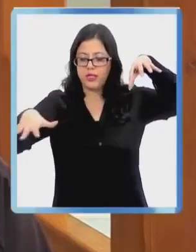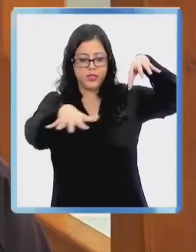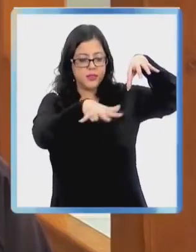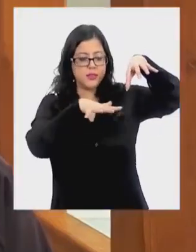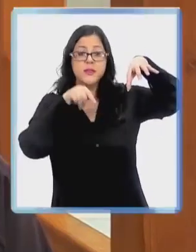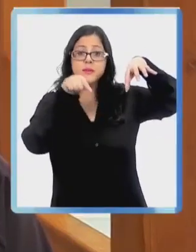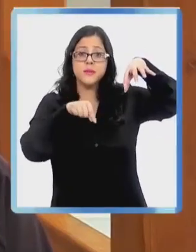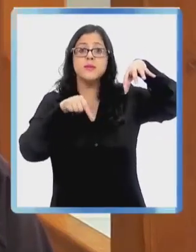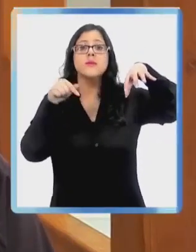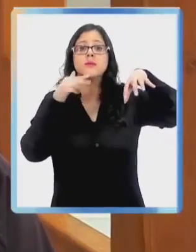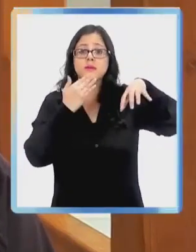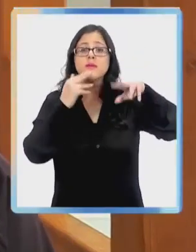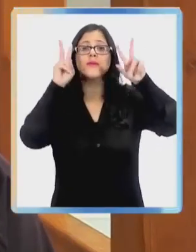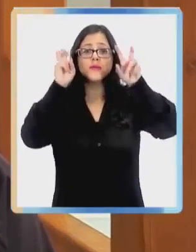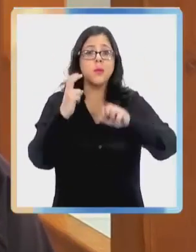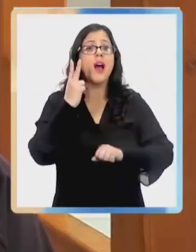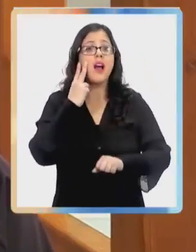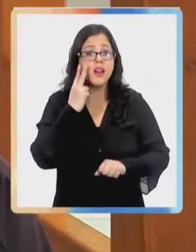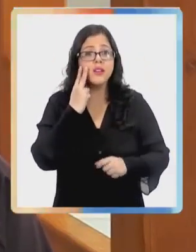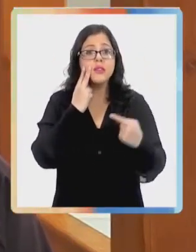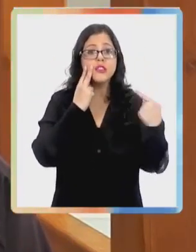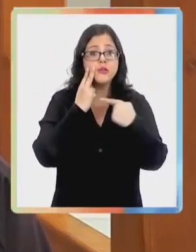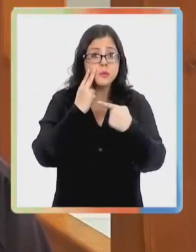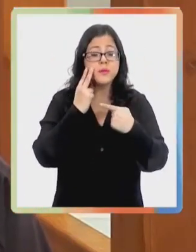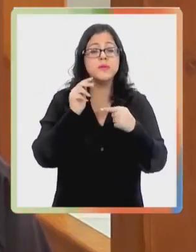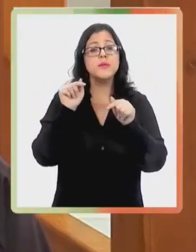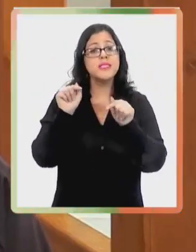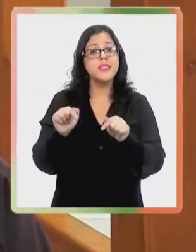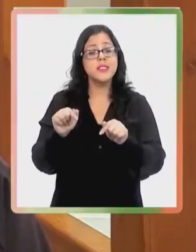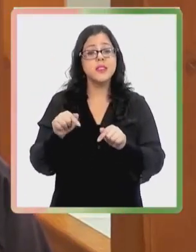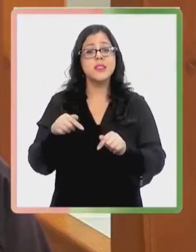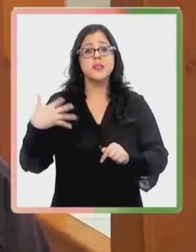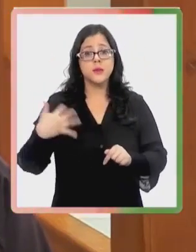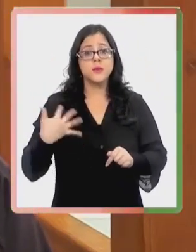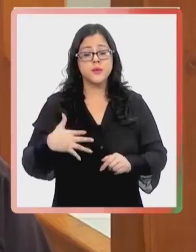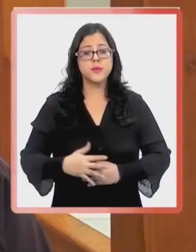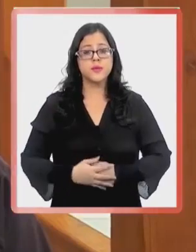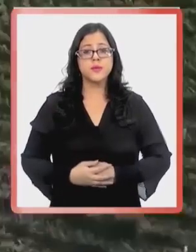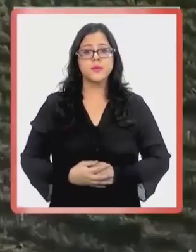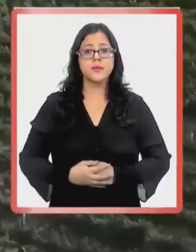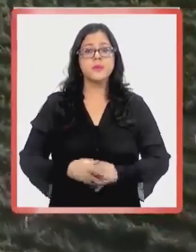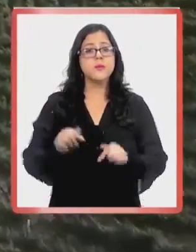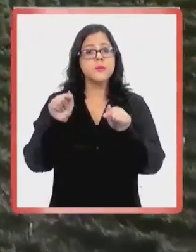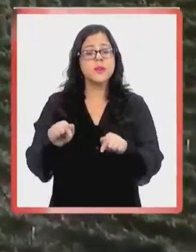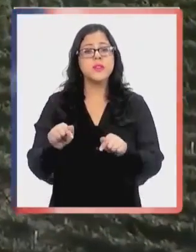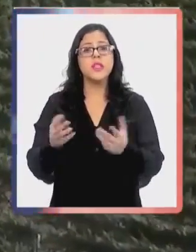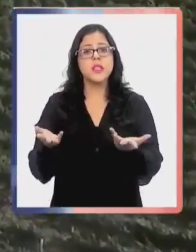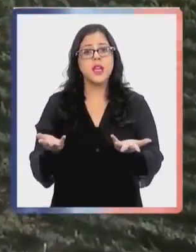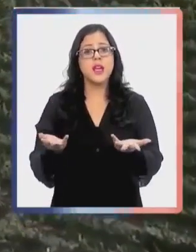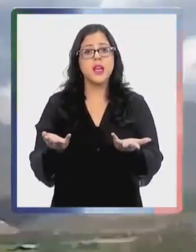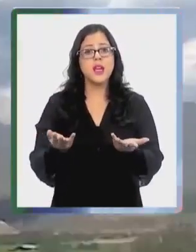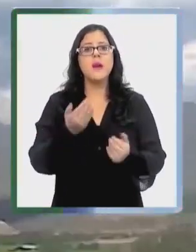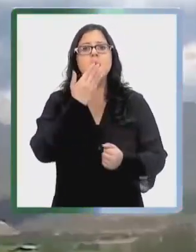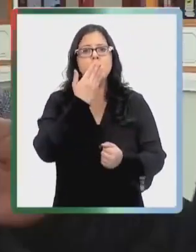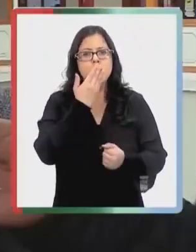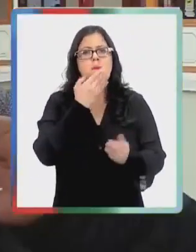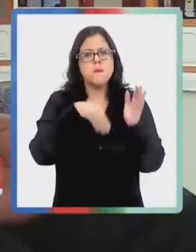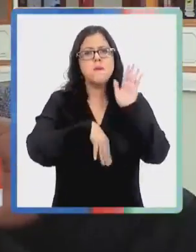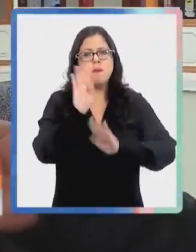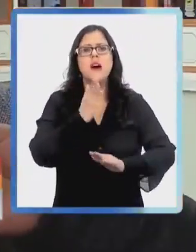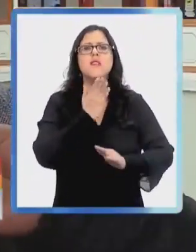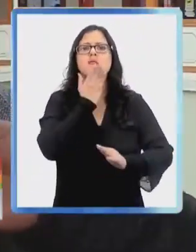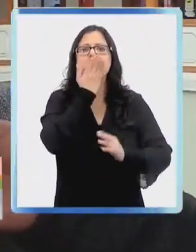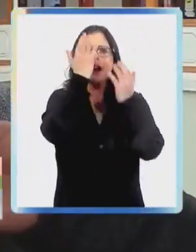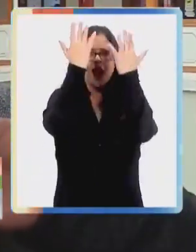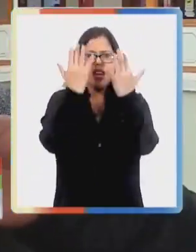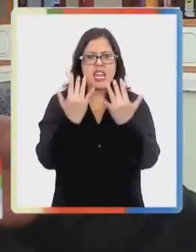valle, sobre todo en el tema de vinos, y yo creo que eso fue un gran resultado. Hemos tenido bastante mejor nieve